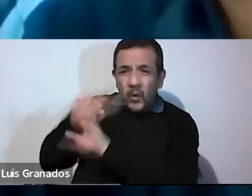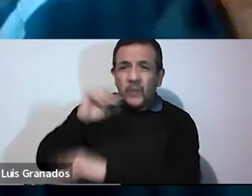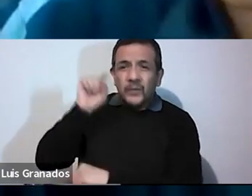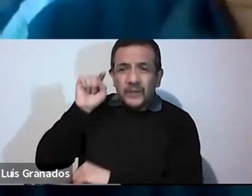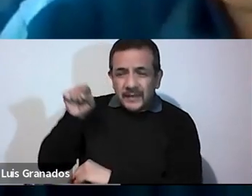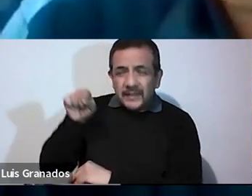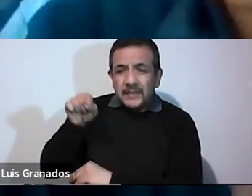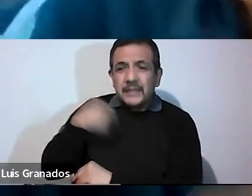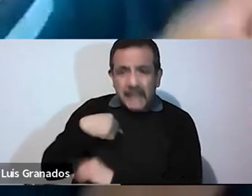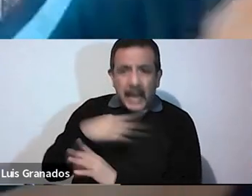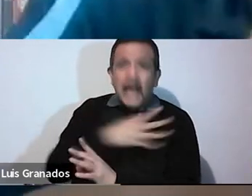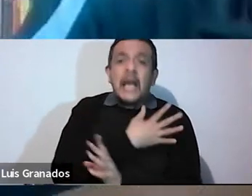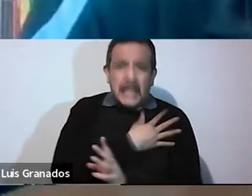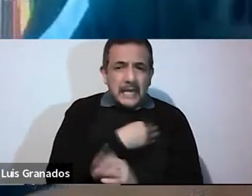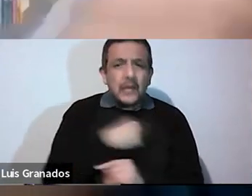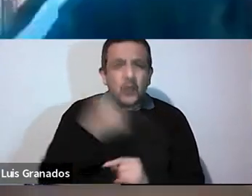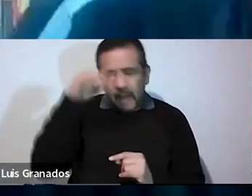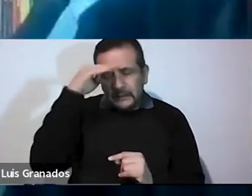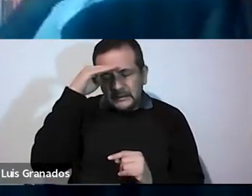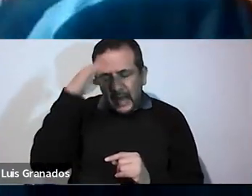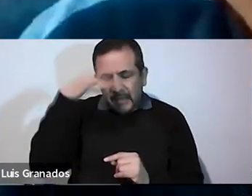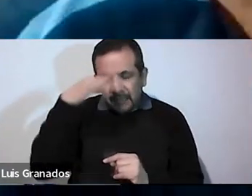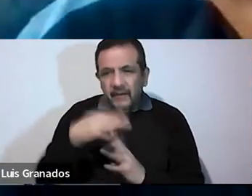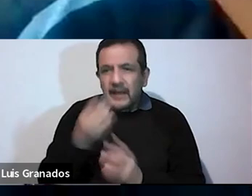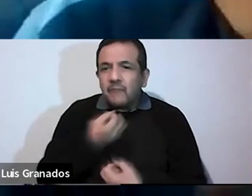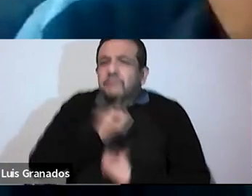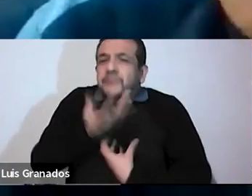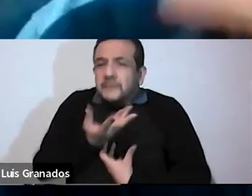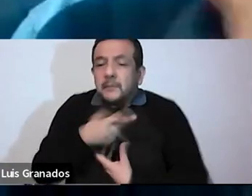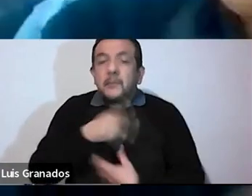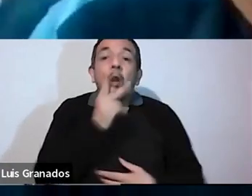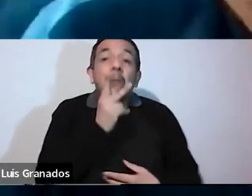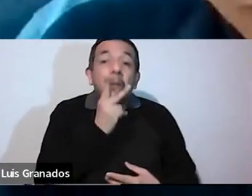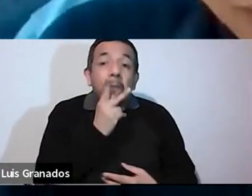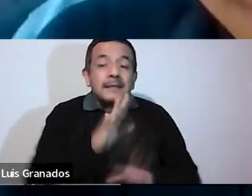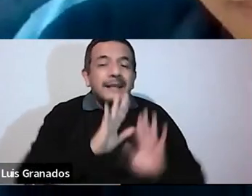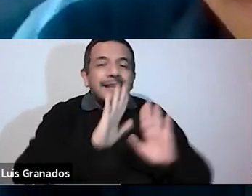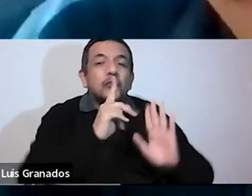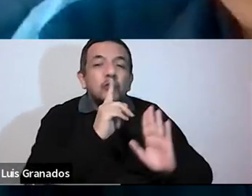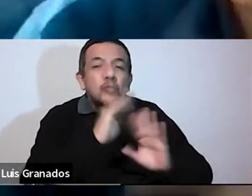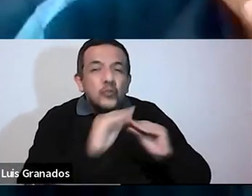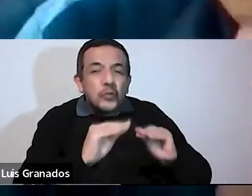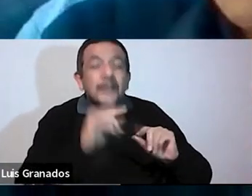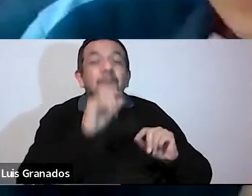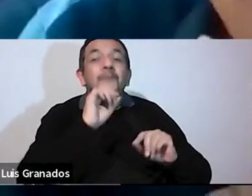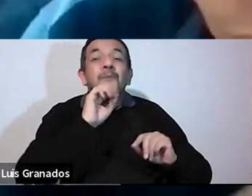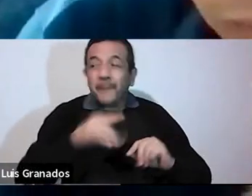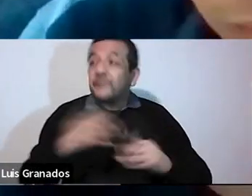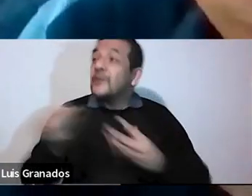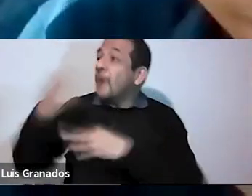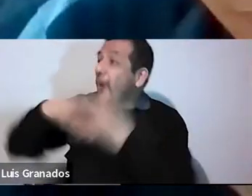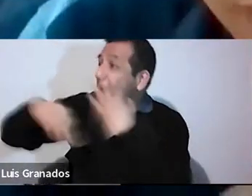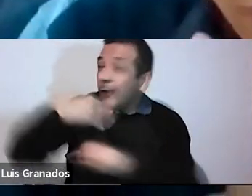Tenía su discurso preparado y el padre le interrumpe e dice, no, comamos y hagamos una fiesta porque este hijo mío